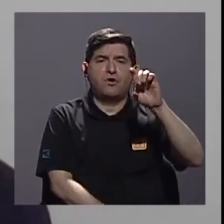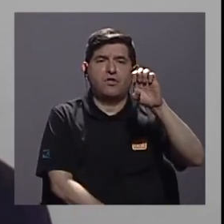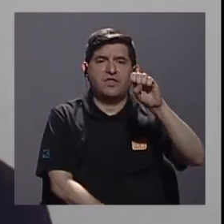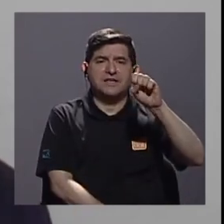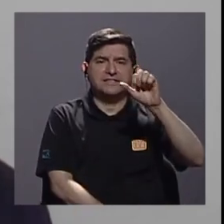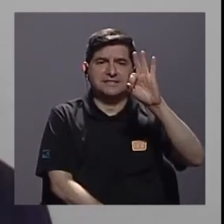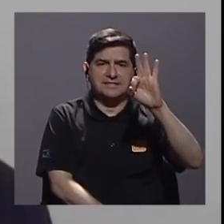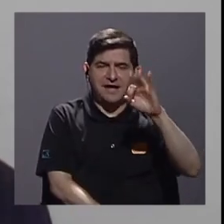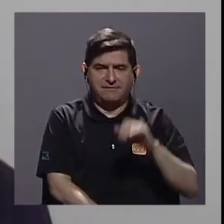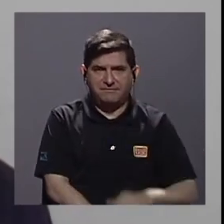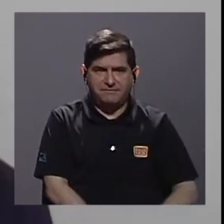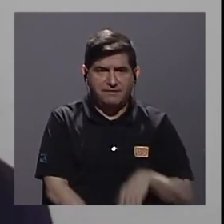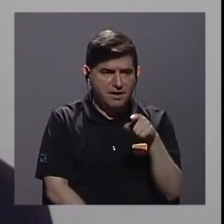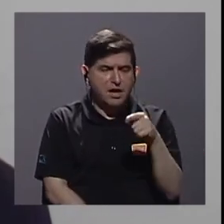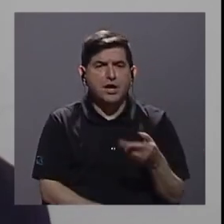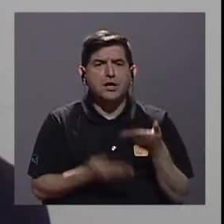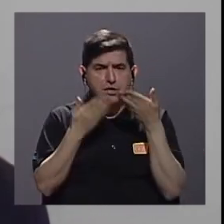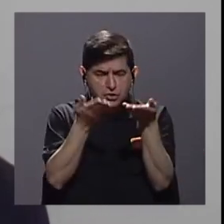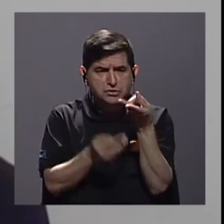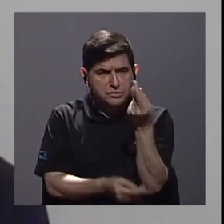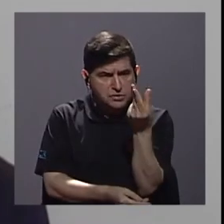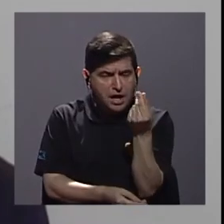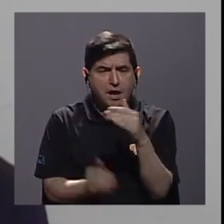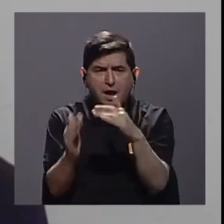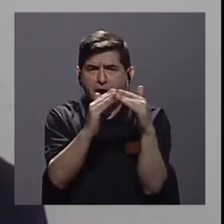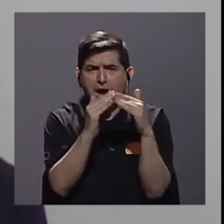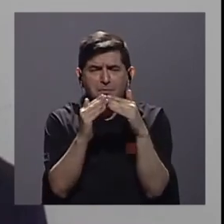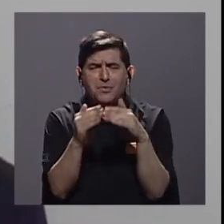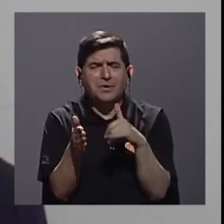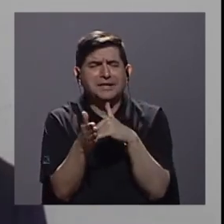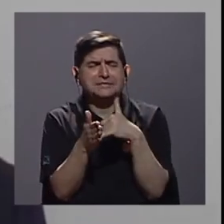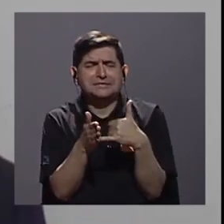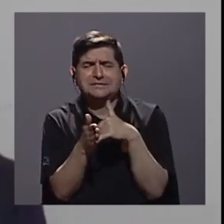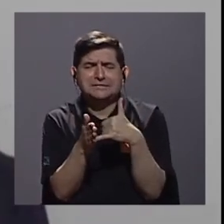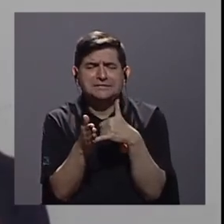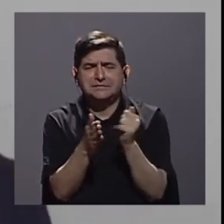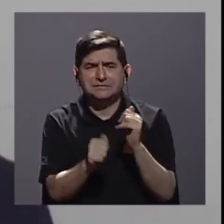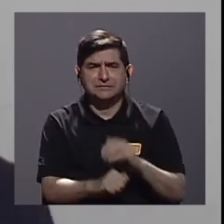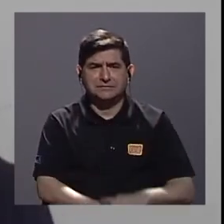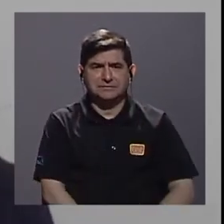dar recursos a las poblaciones más vulnerables.